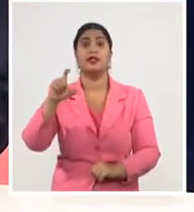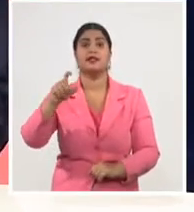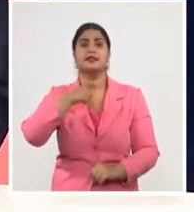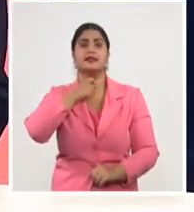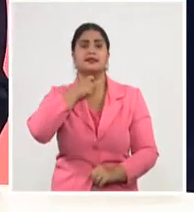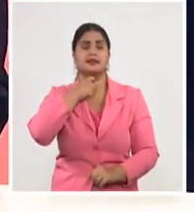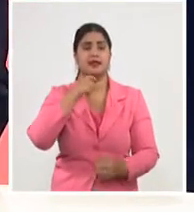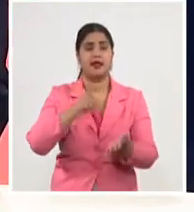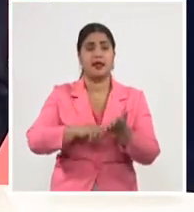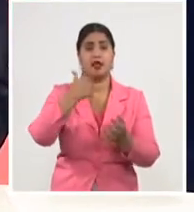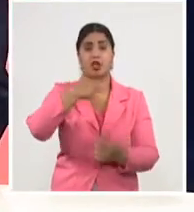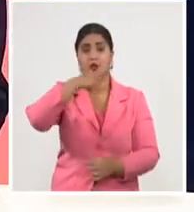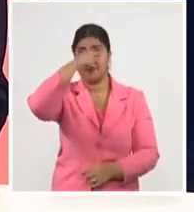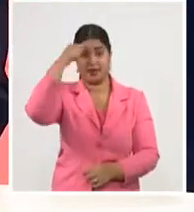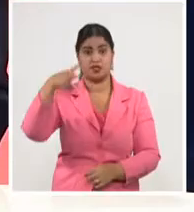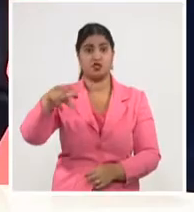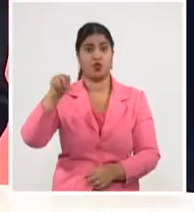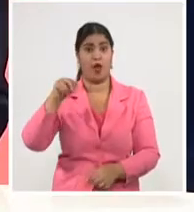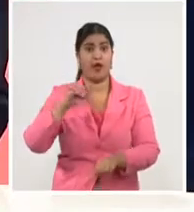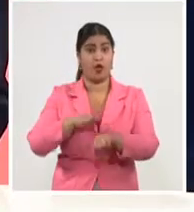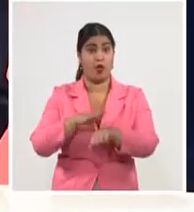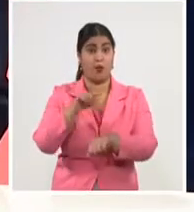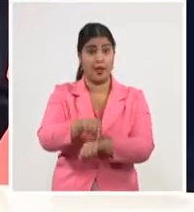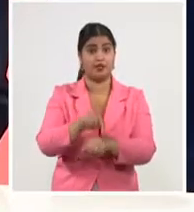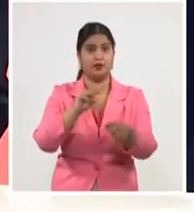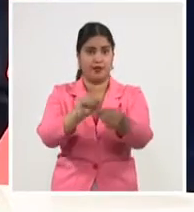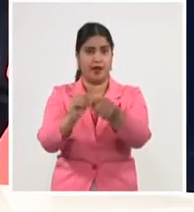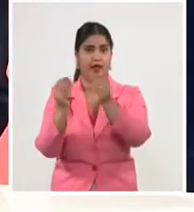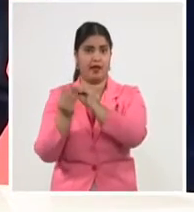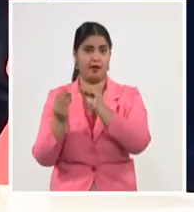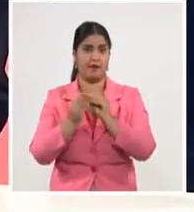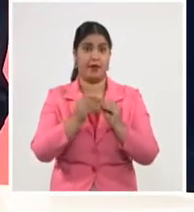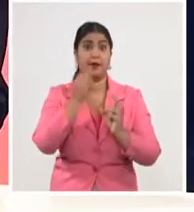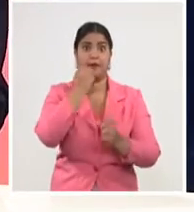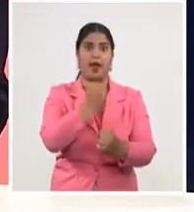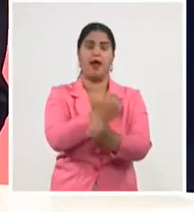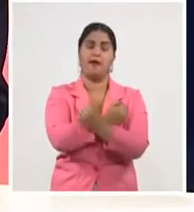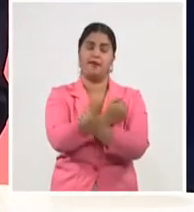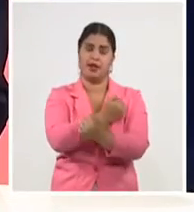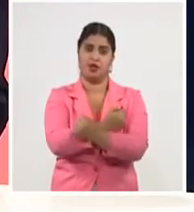riesgosa la enfermedad y exhortó a la población a cumplir con los protocolos sanitarios establecidos.